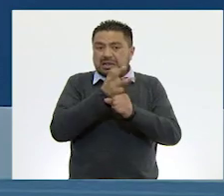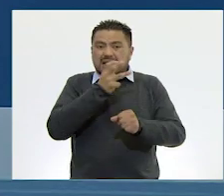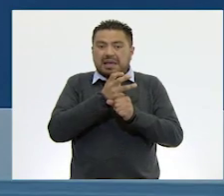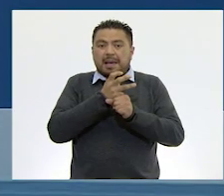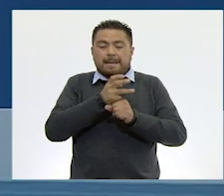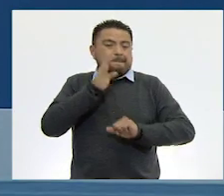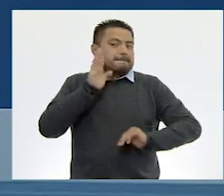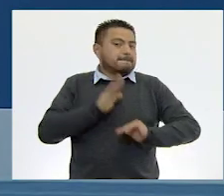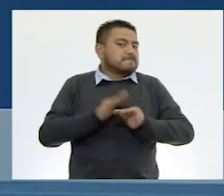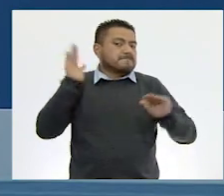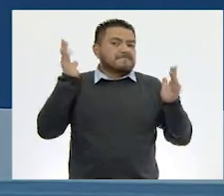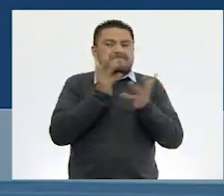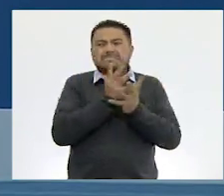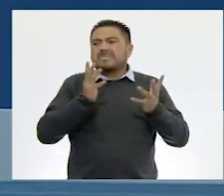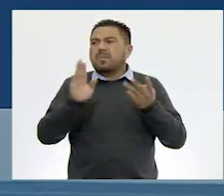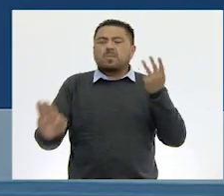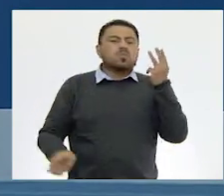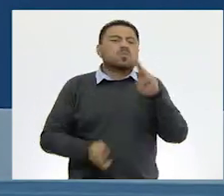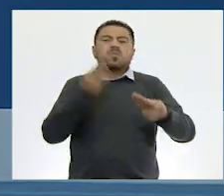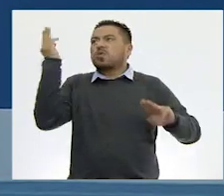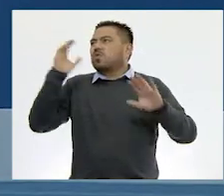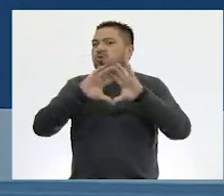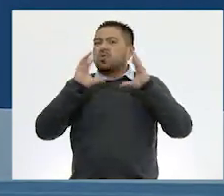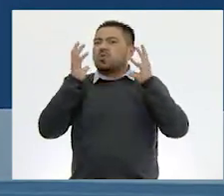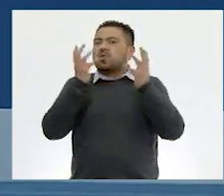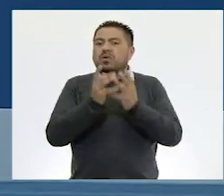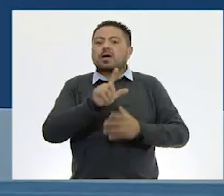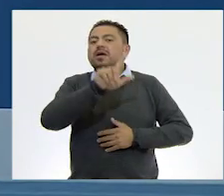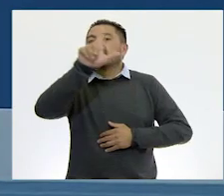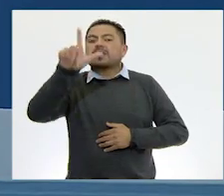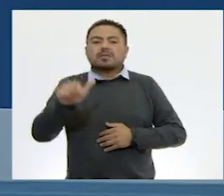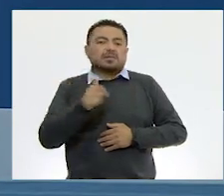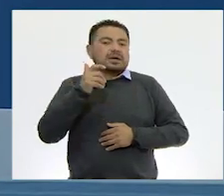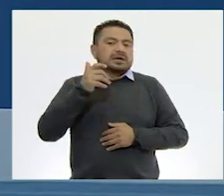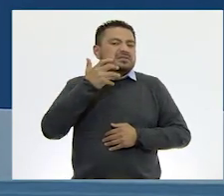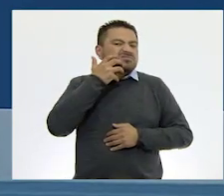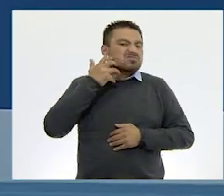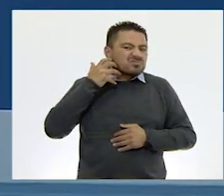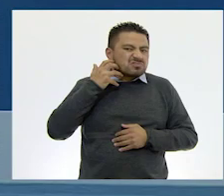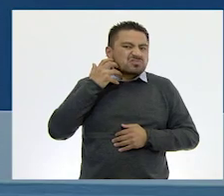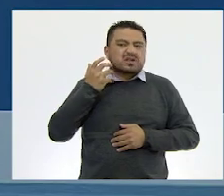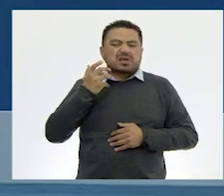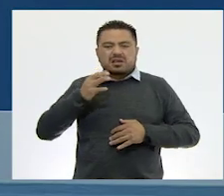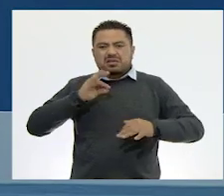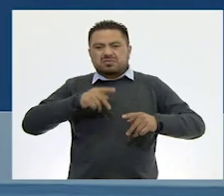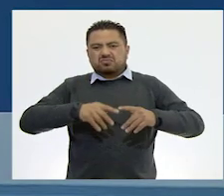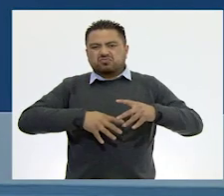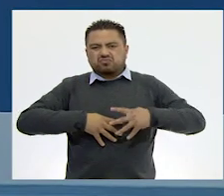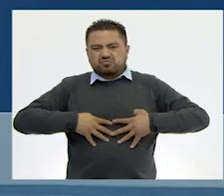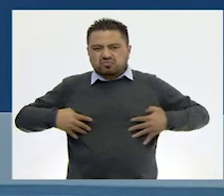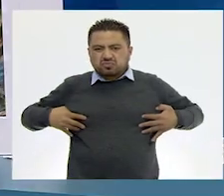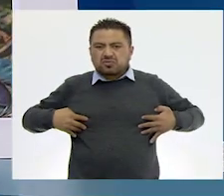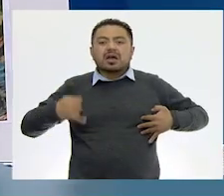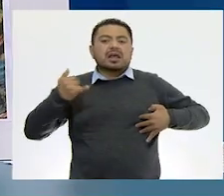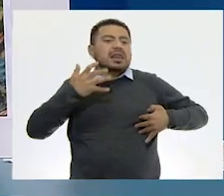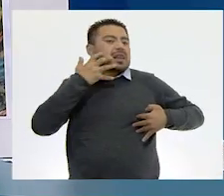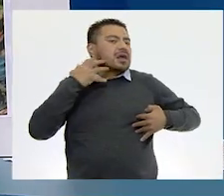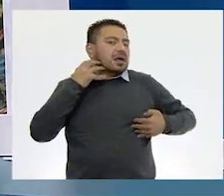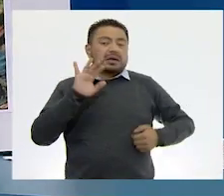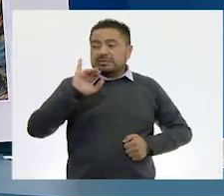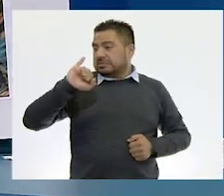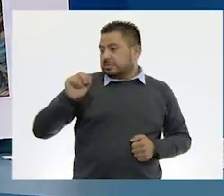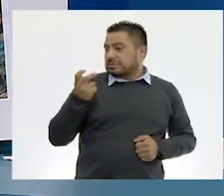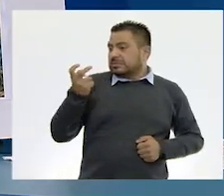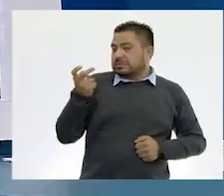más grande del mundo, después de los tigres y los leones. Exacto, Ton.